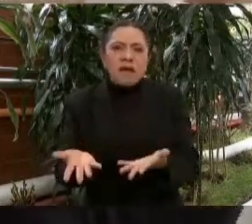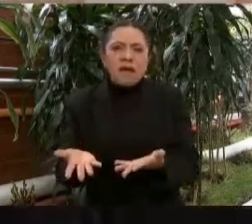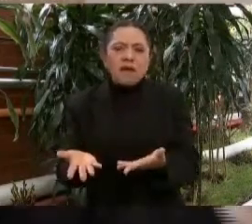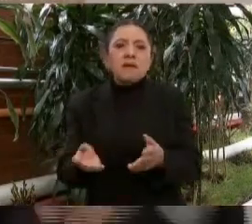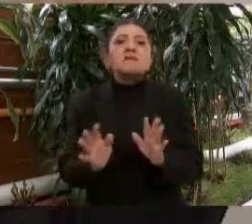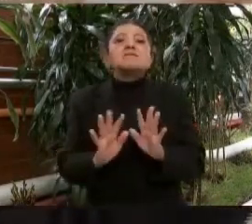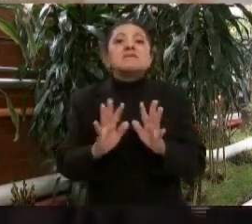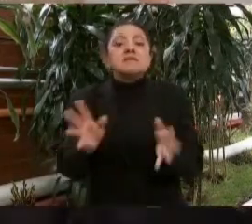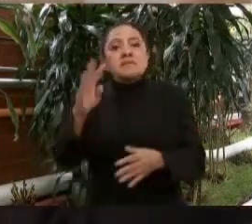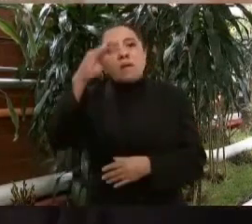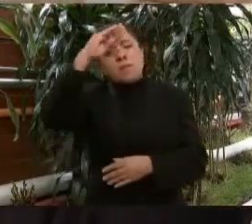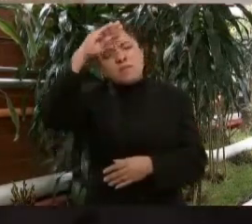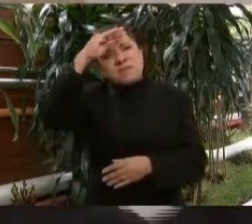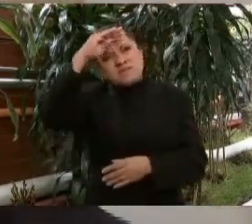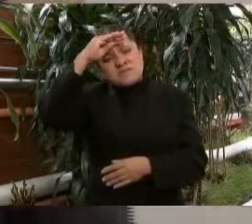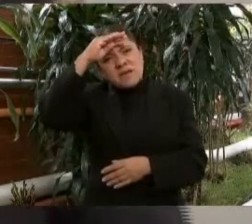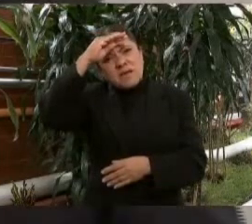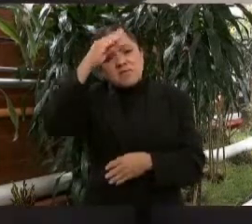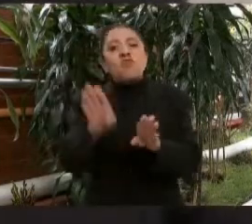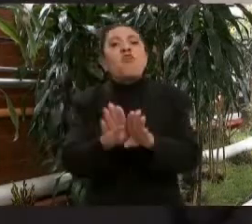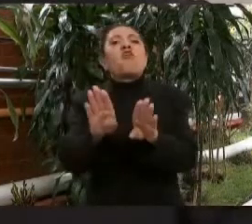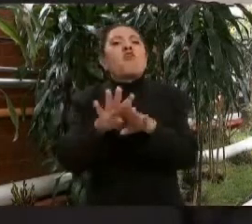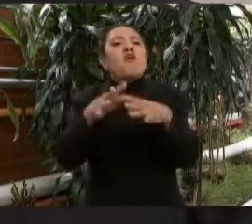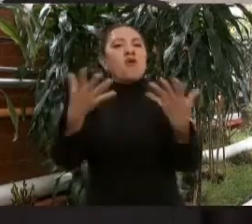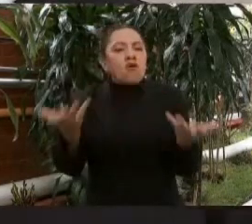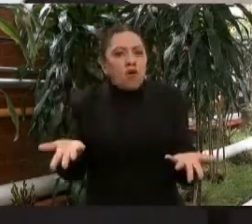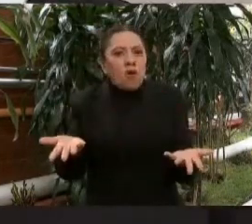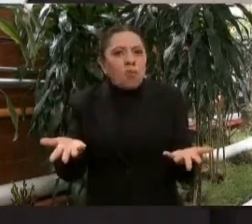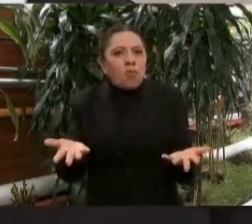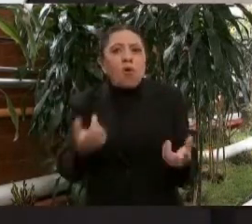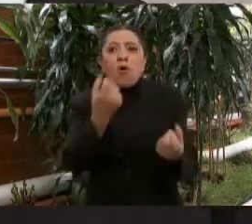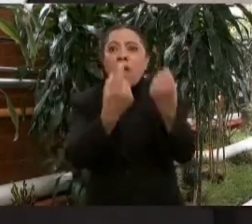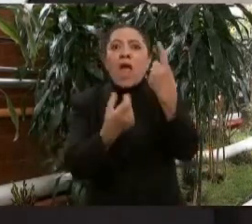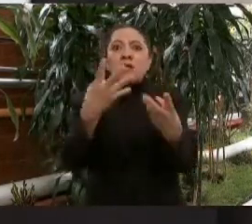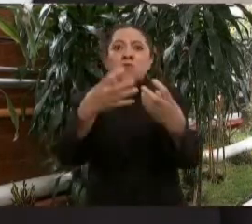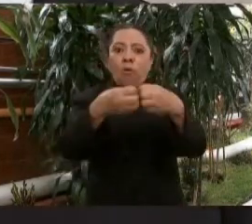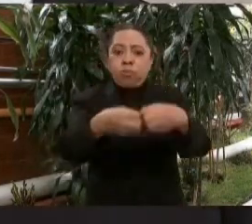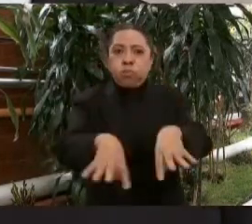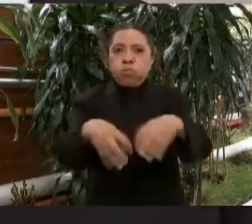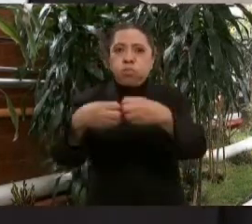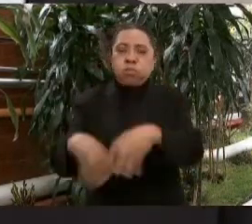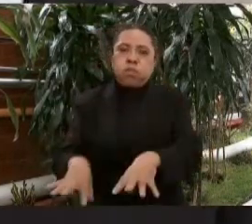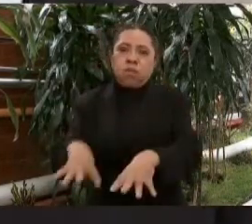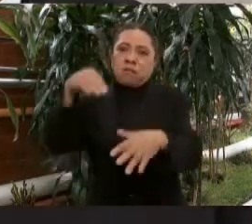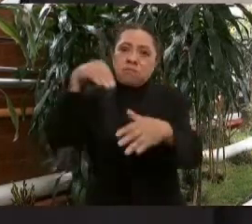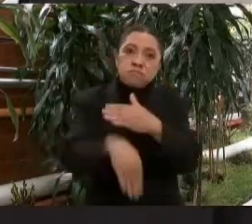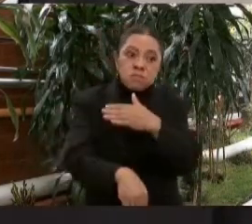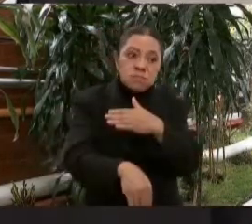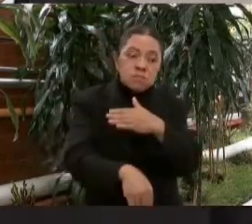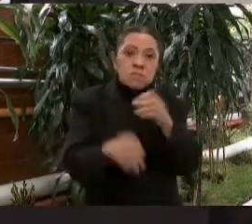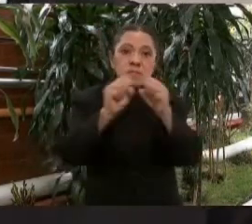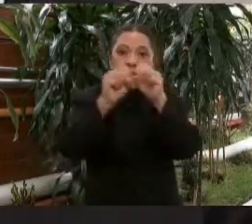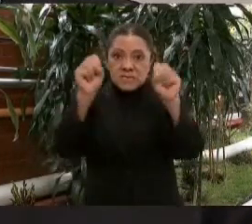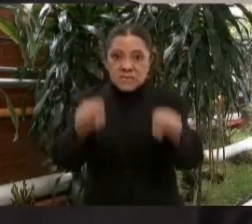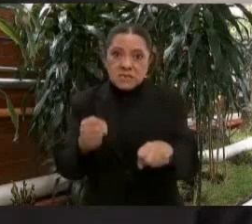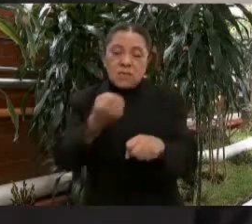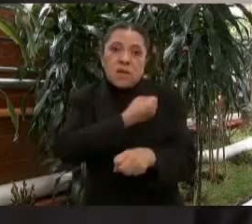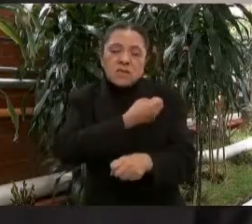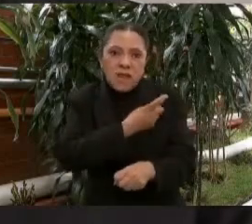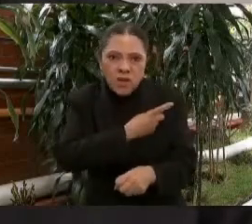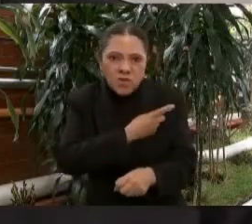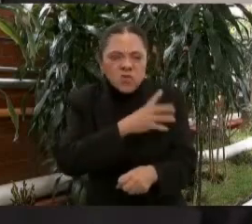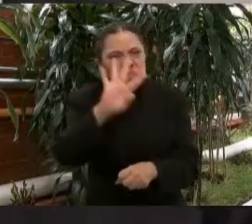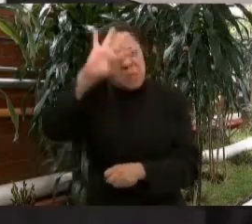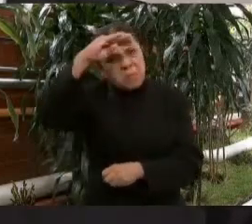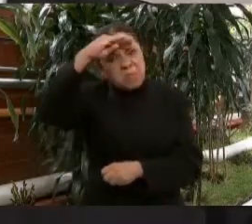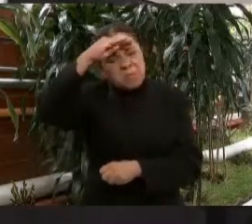pensando cómo íbamos a levantar, porque estaba en el suelo el sistema de salud pública y